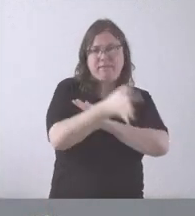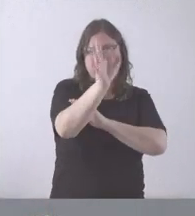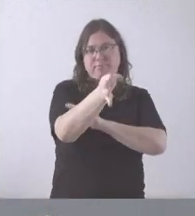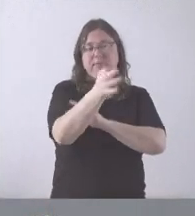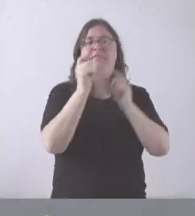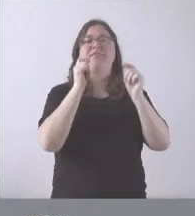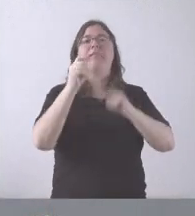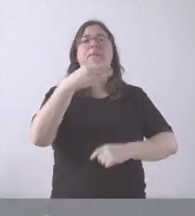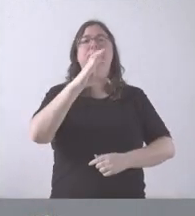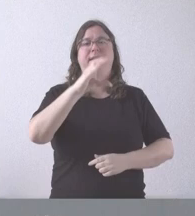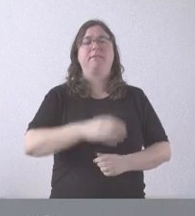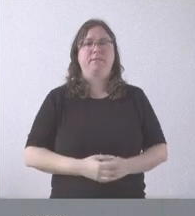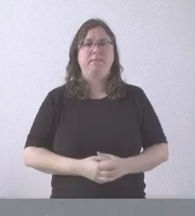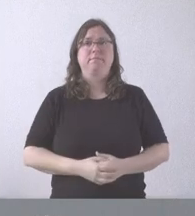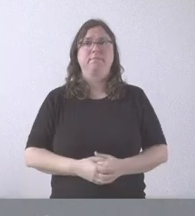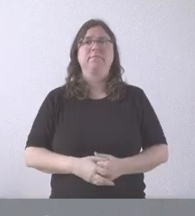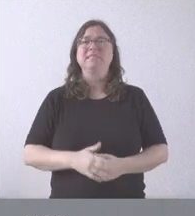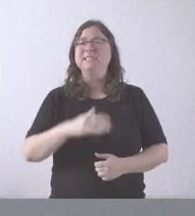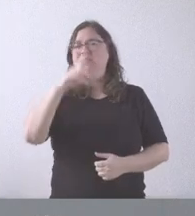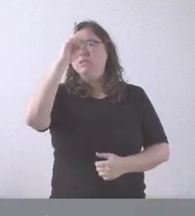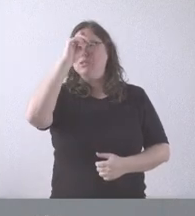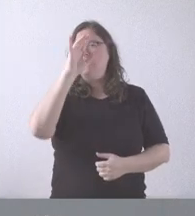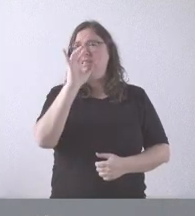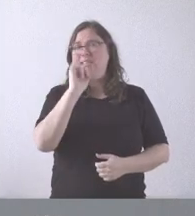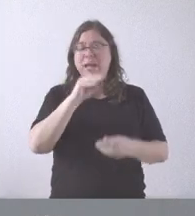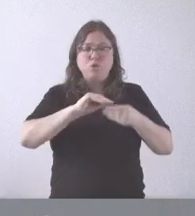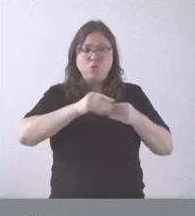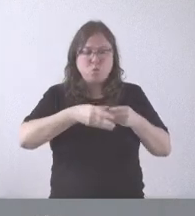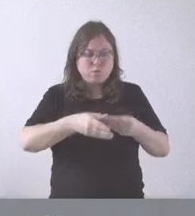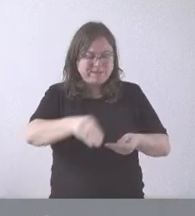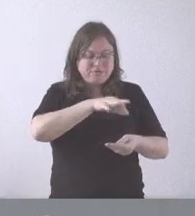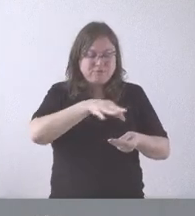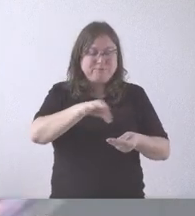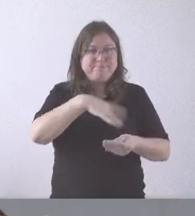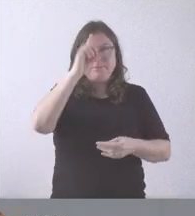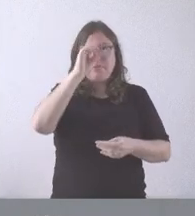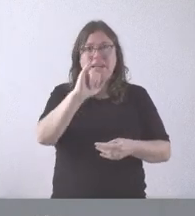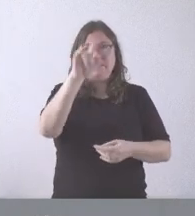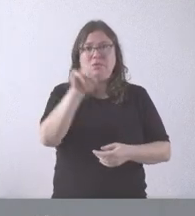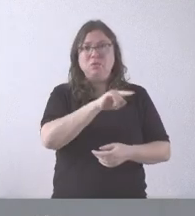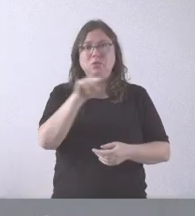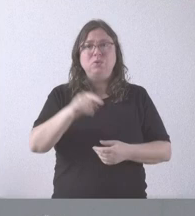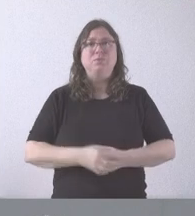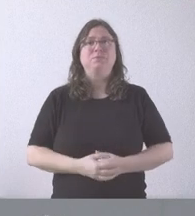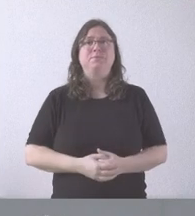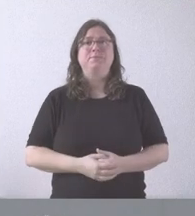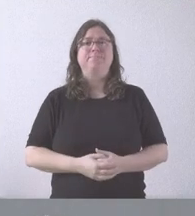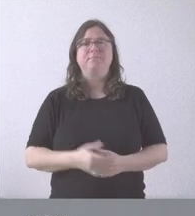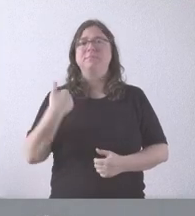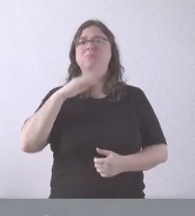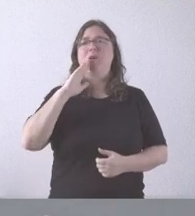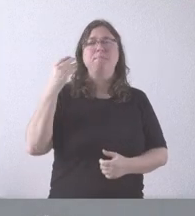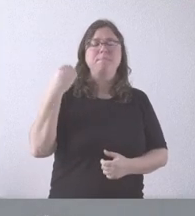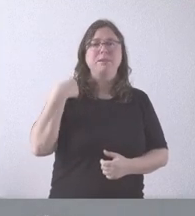declarado bien de interés cultural. No sé si tengo esta documentación que planteaba,